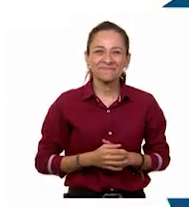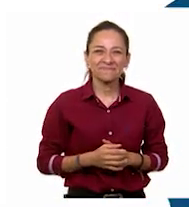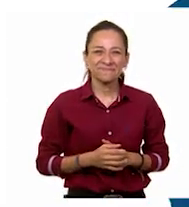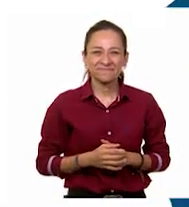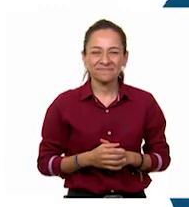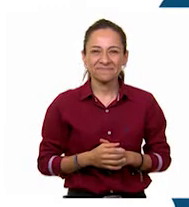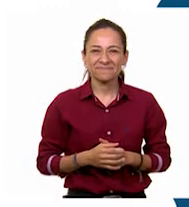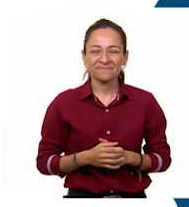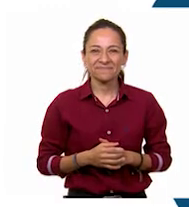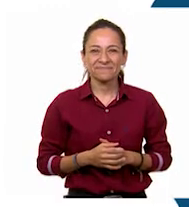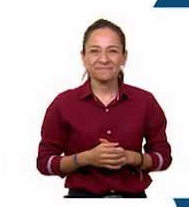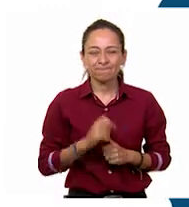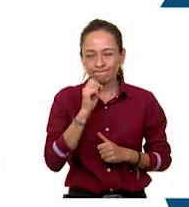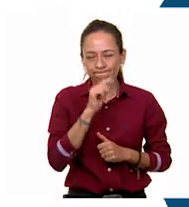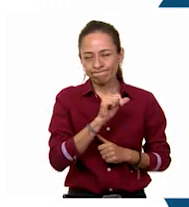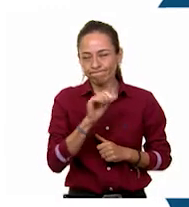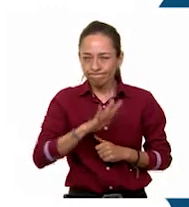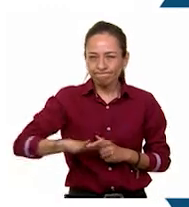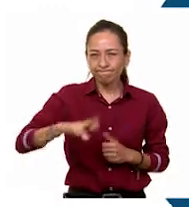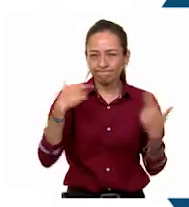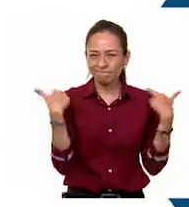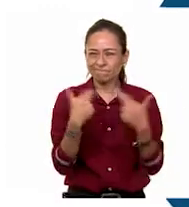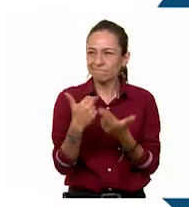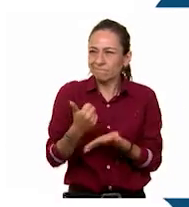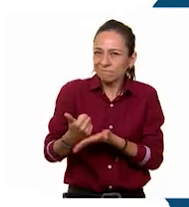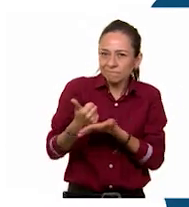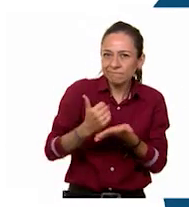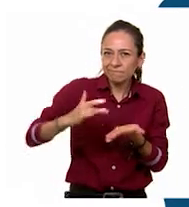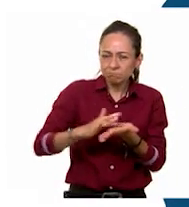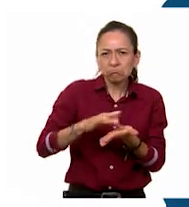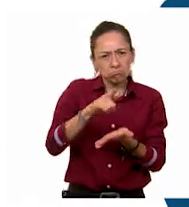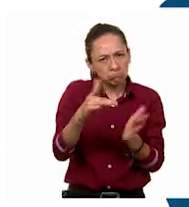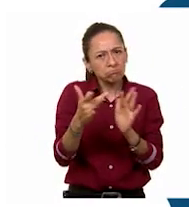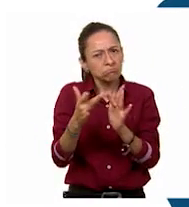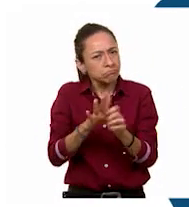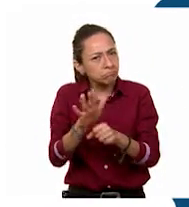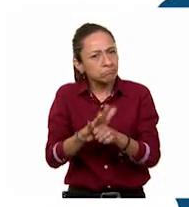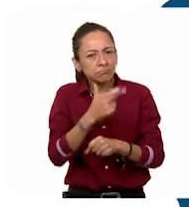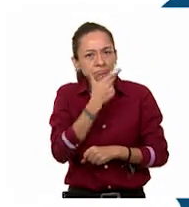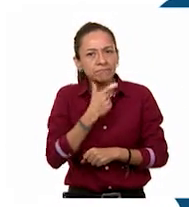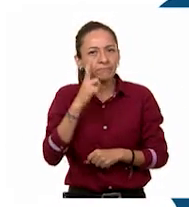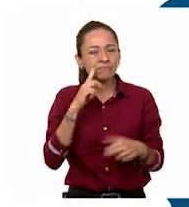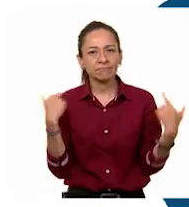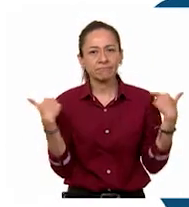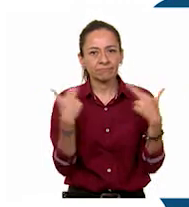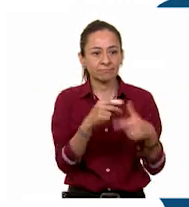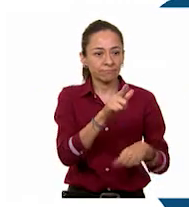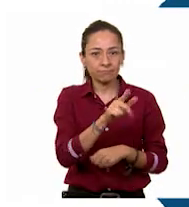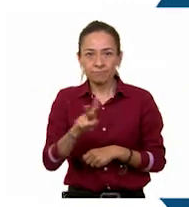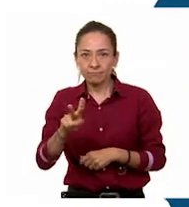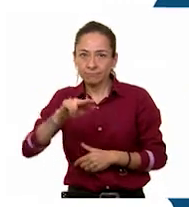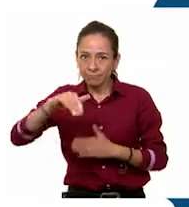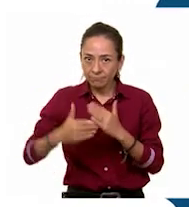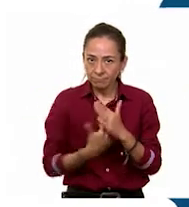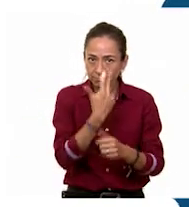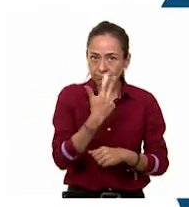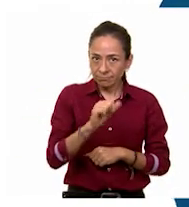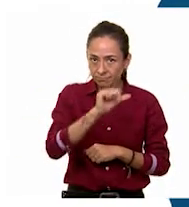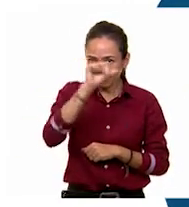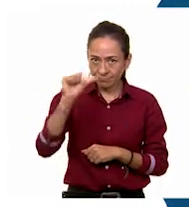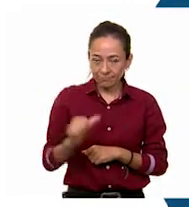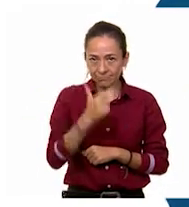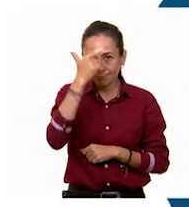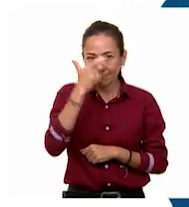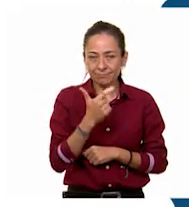Para solicitar apoyo pedagógico, comunícate con maestras y maestros de lunes a viernes de 8 a 20 horas al